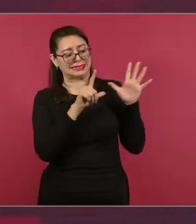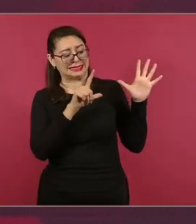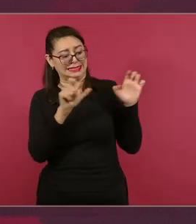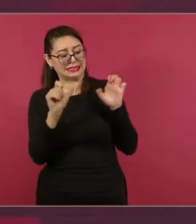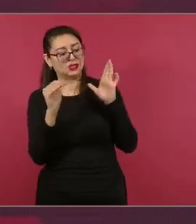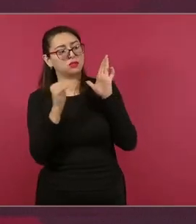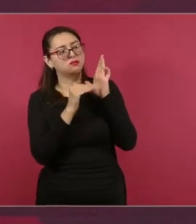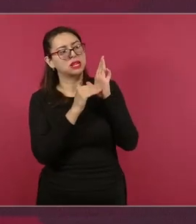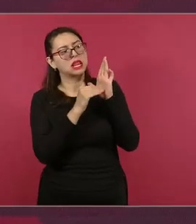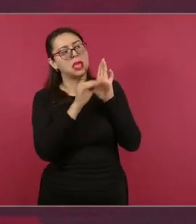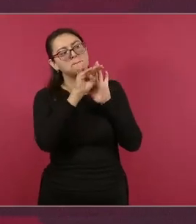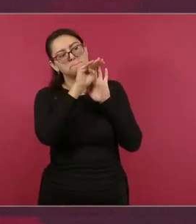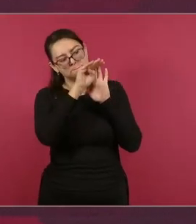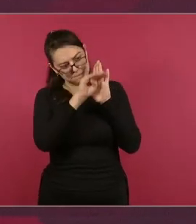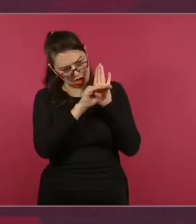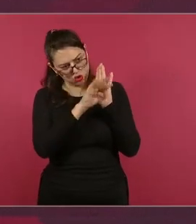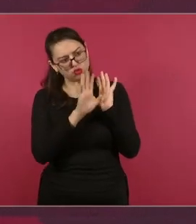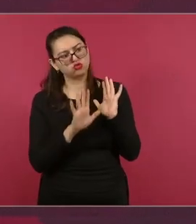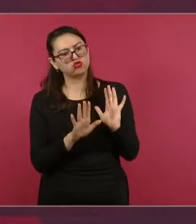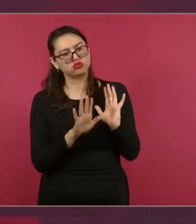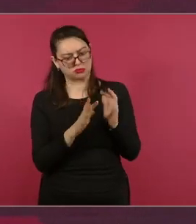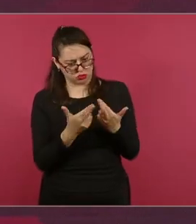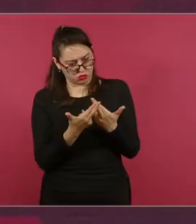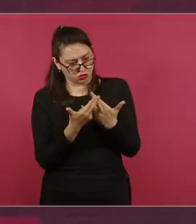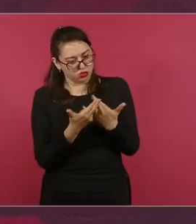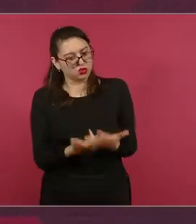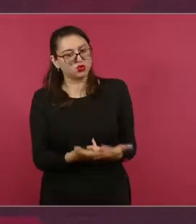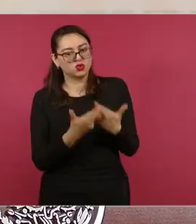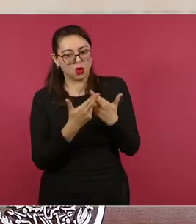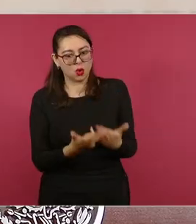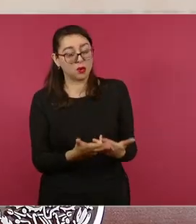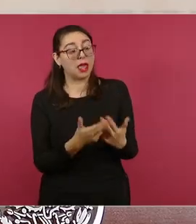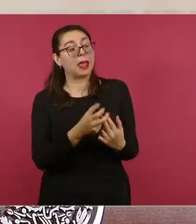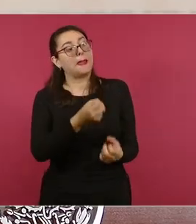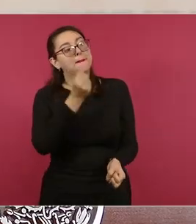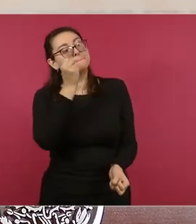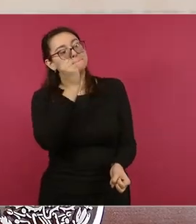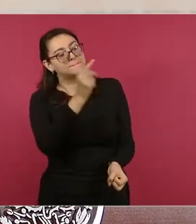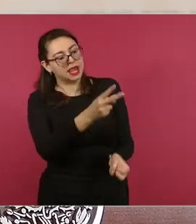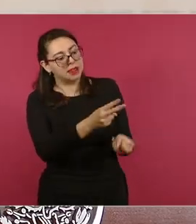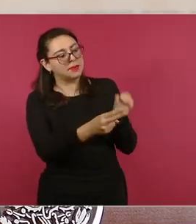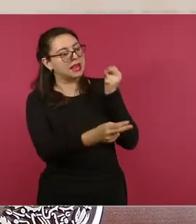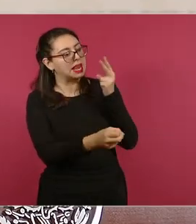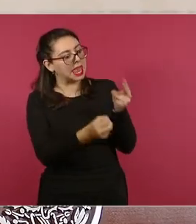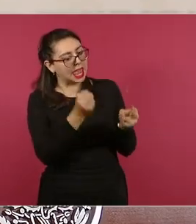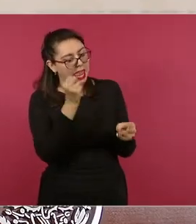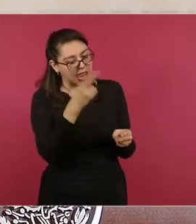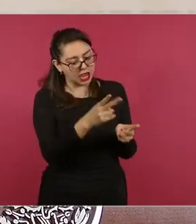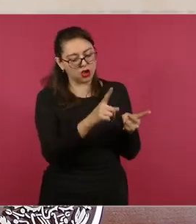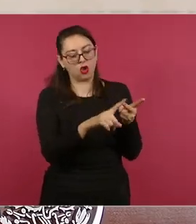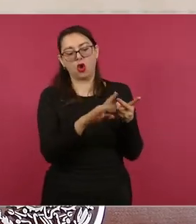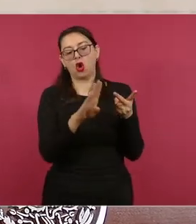y que sus compensaciones, porque se está violando el